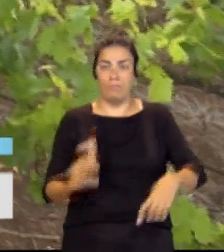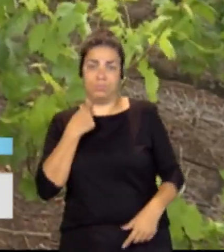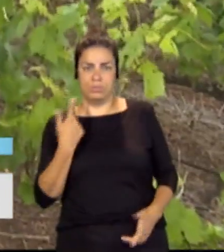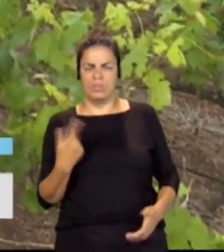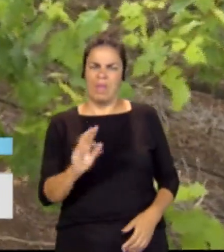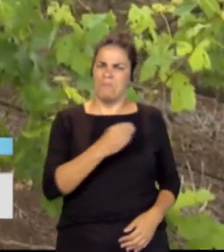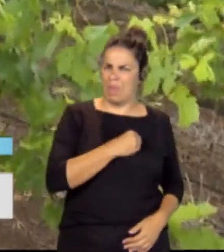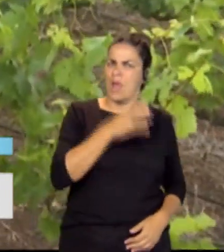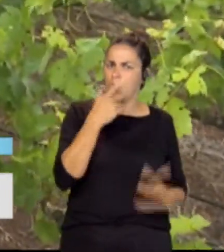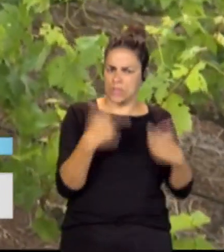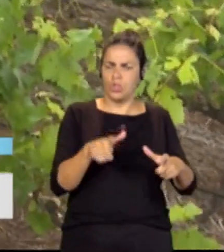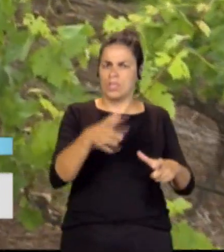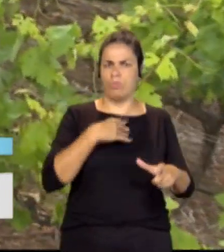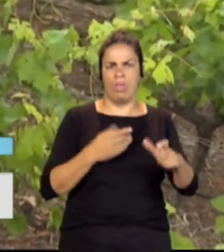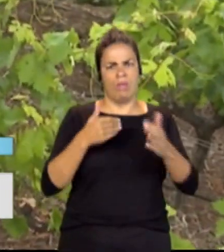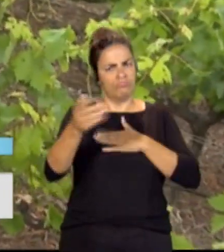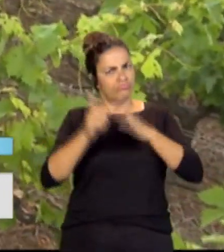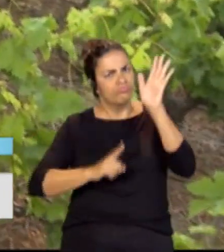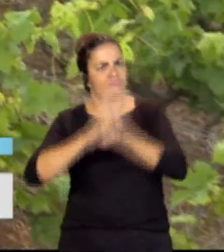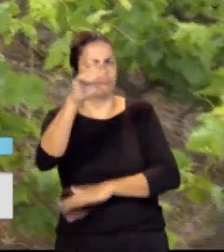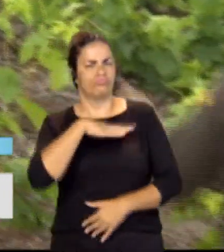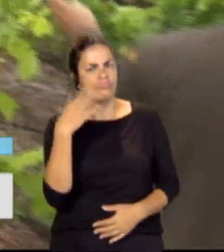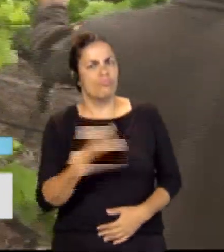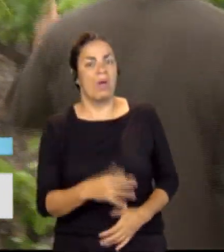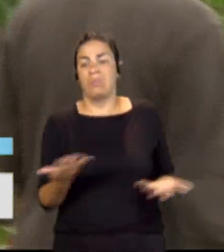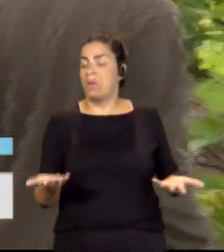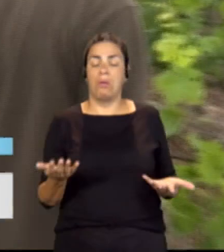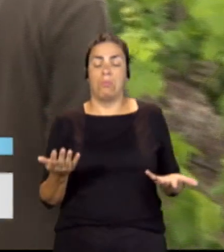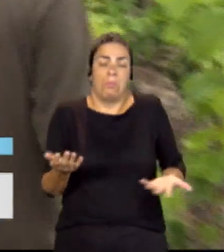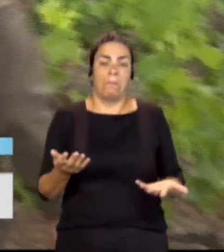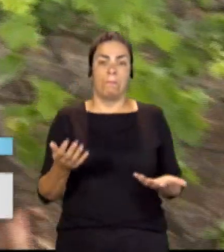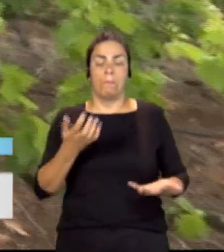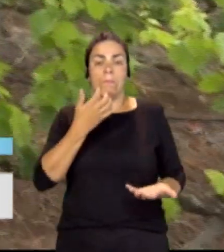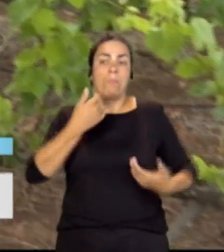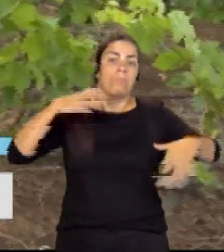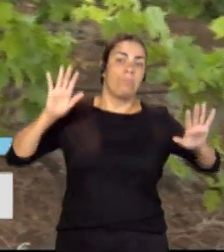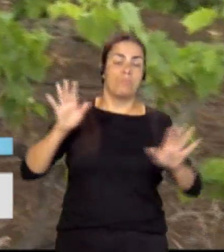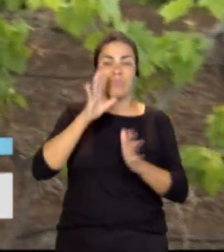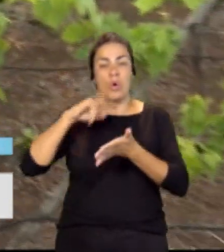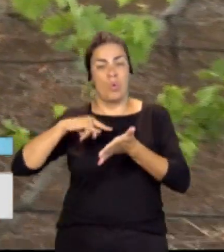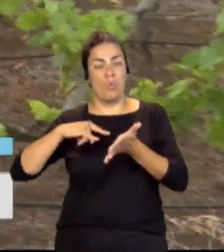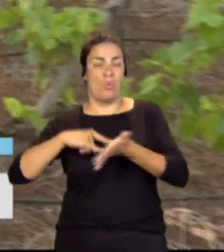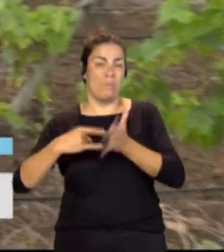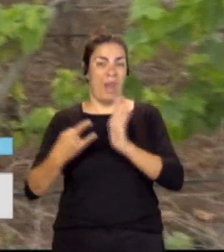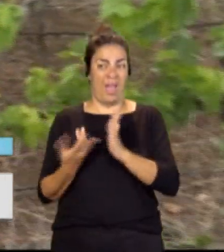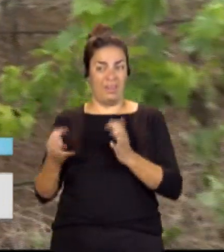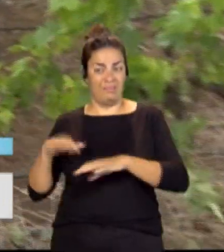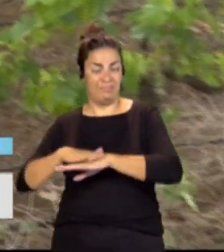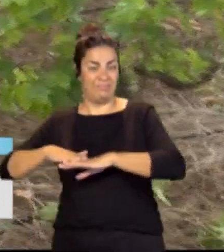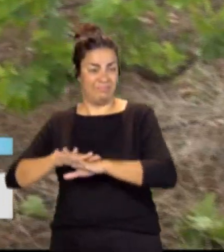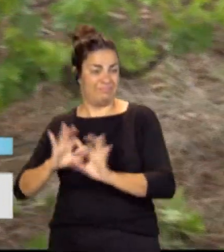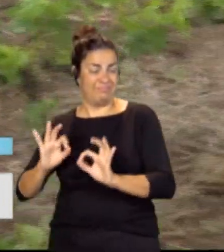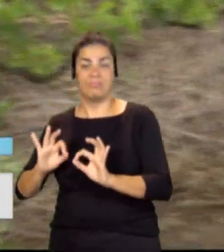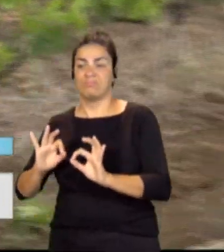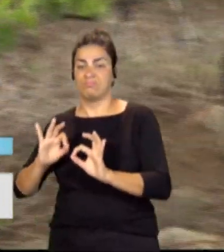sector con futuro, con muchas posibilidades, y simplemente por la dejación de un plan estructural, pues se va a abandonar al final.